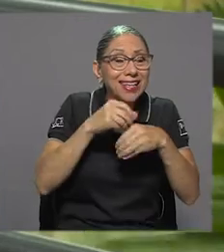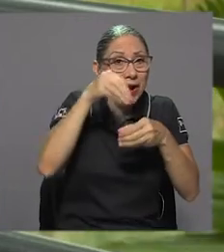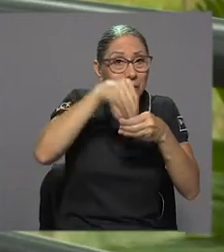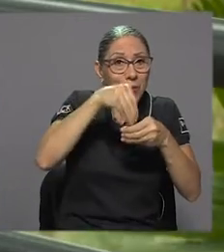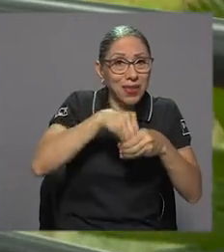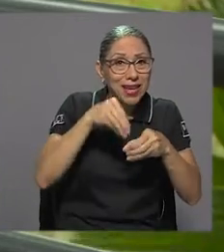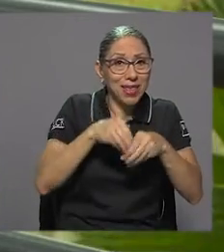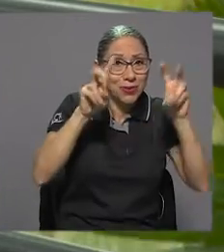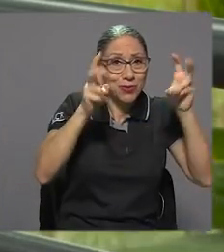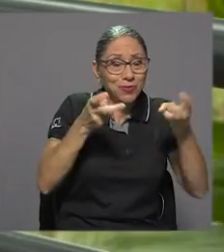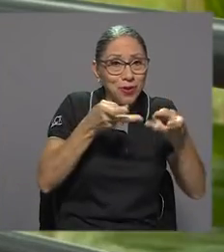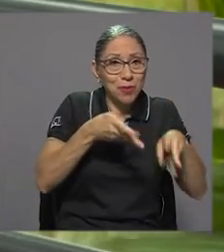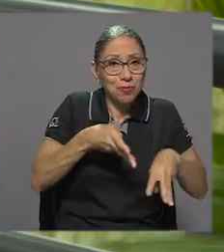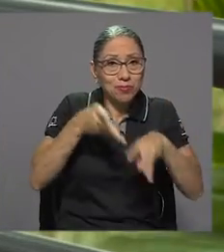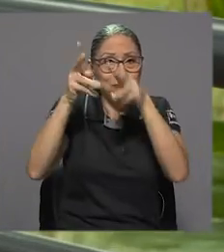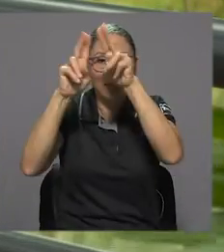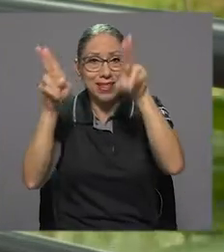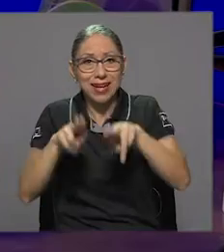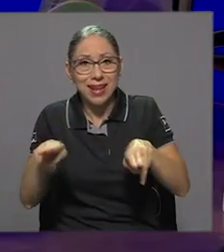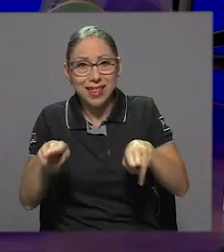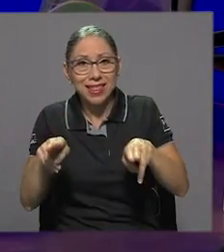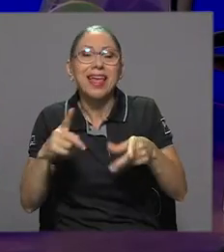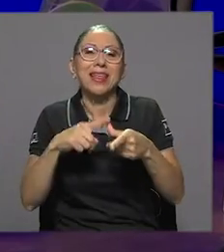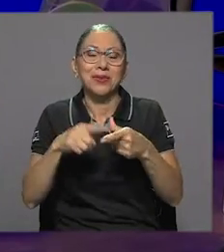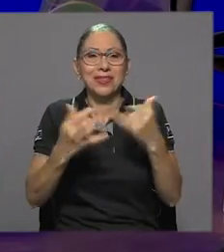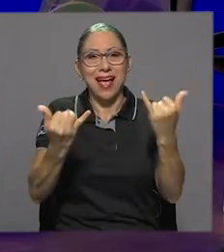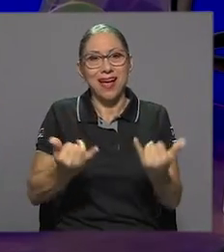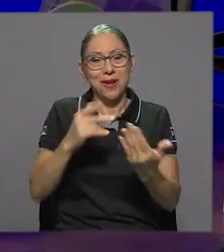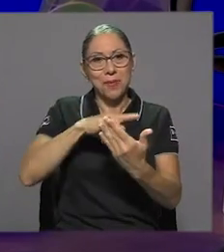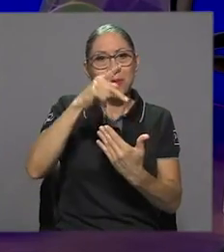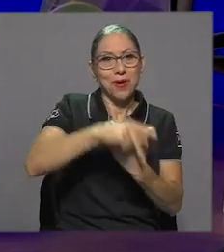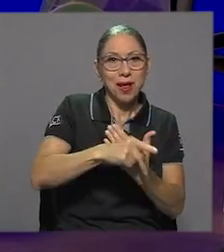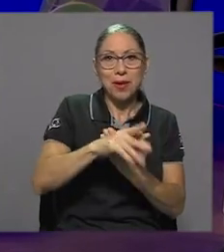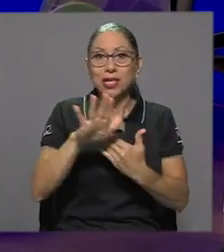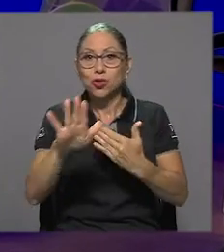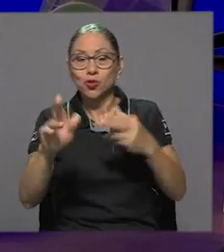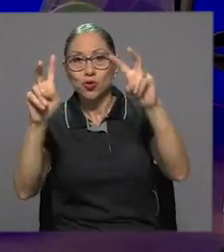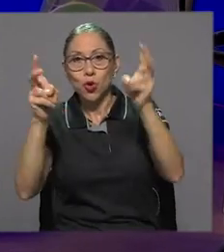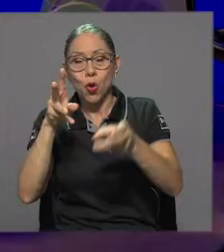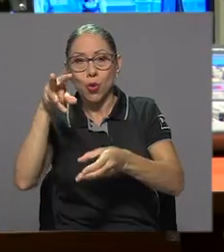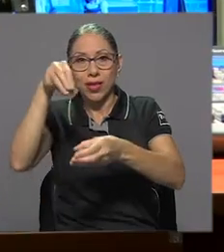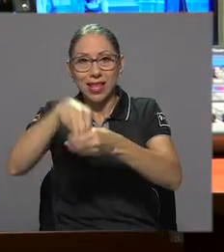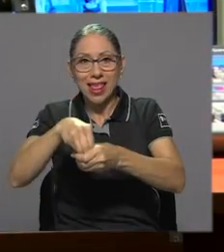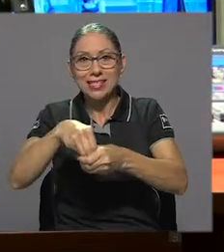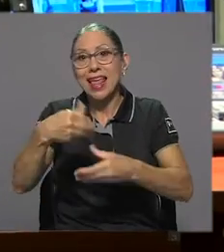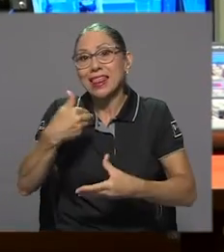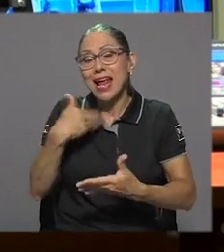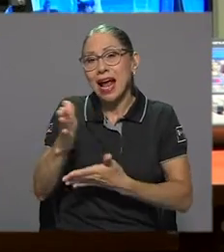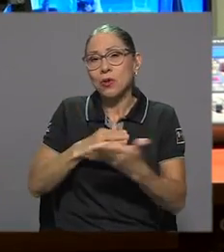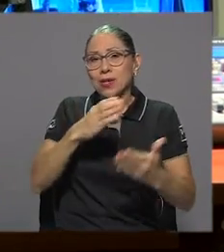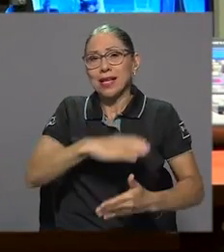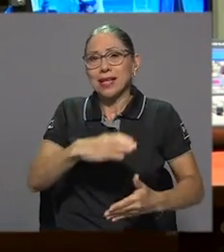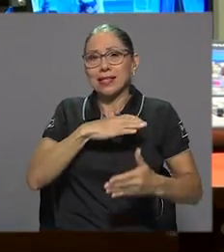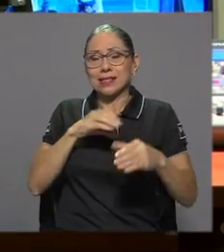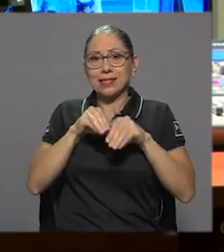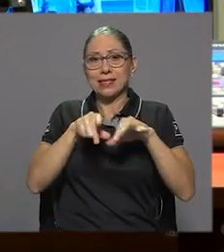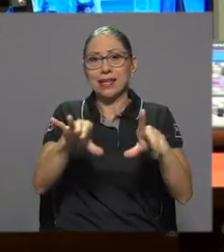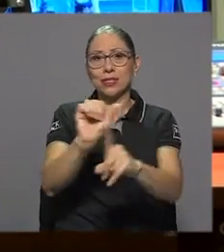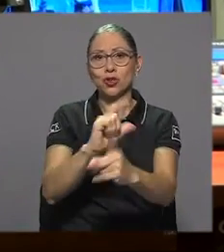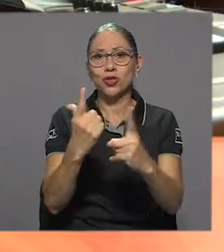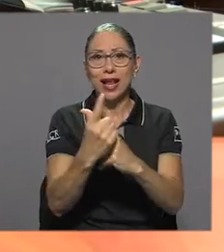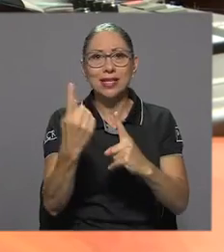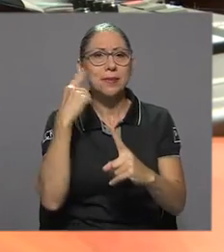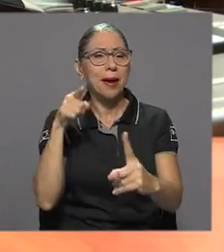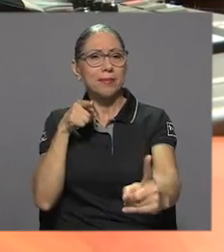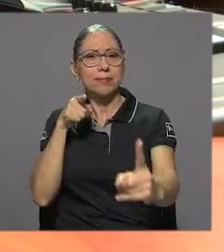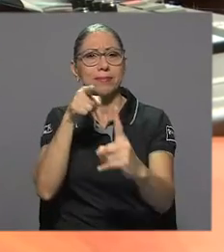esto va a permitir que también el programa y sus contenidos adopten ciertas dinámicas de las redes sociales también para apuntar a un